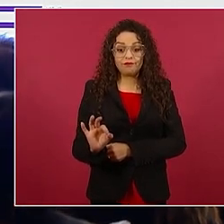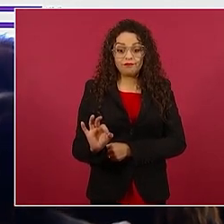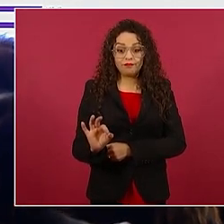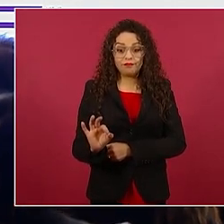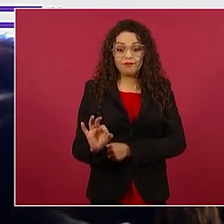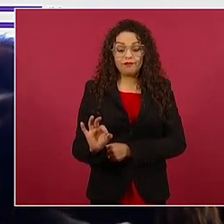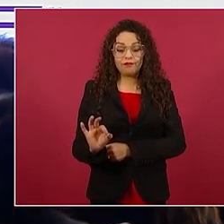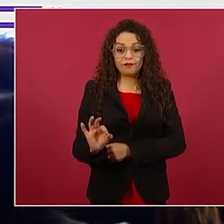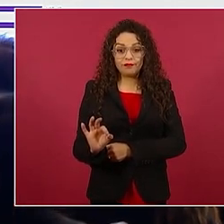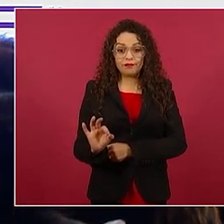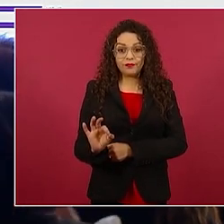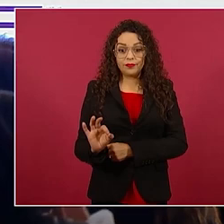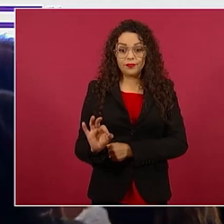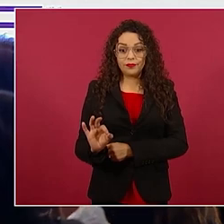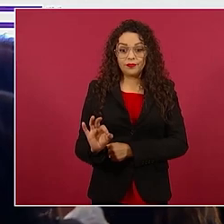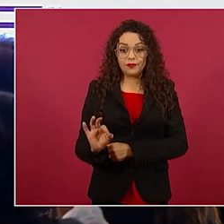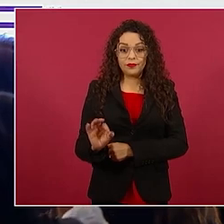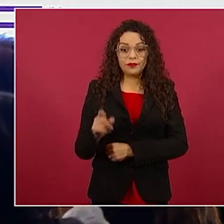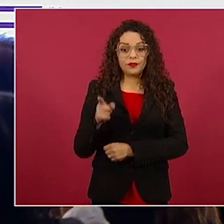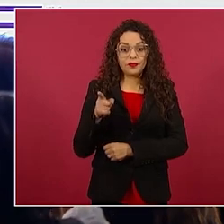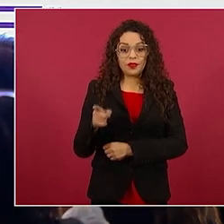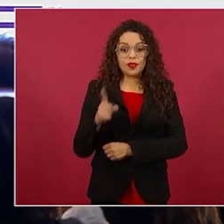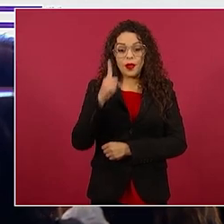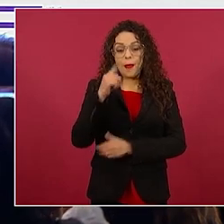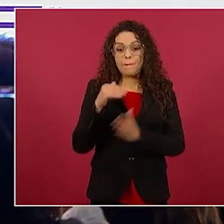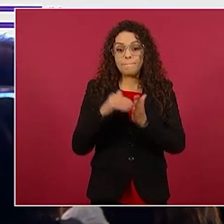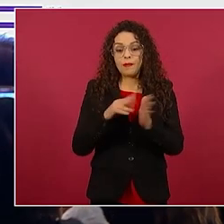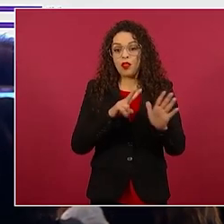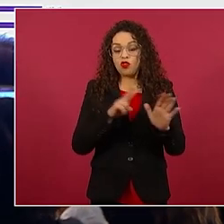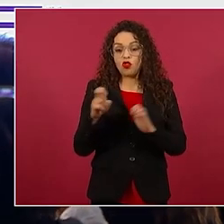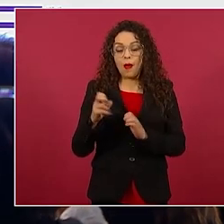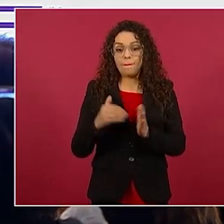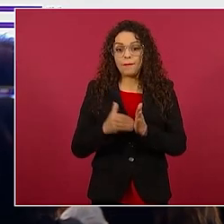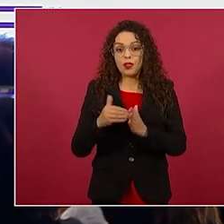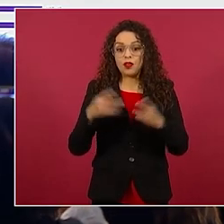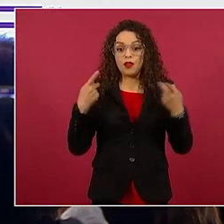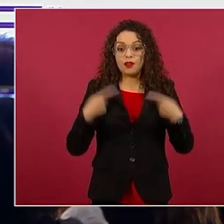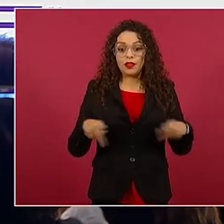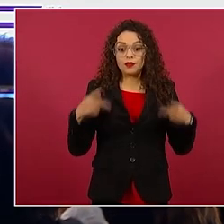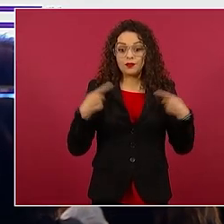a mil doscientos millones de personas.